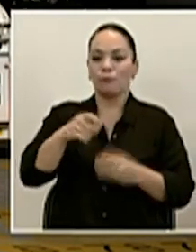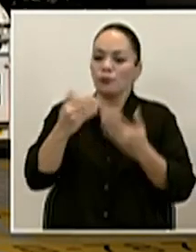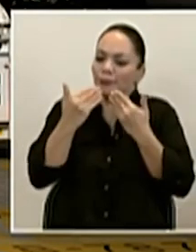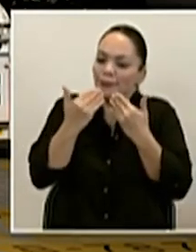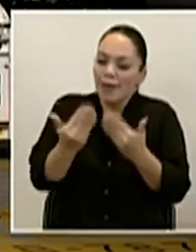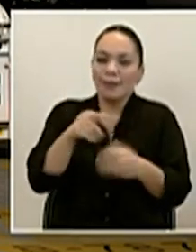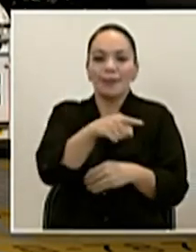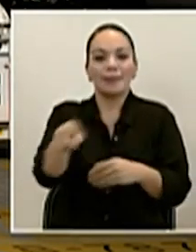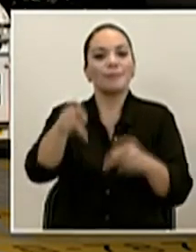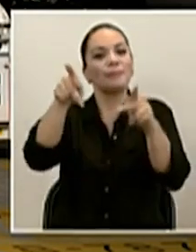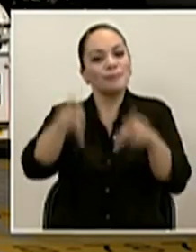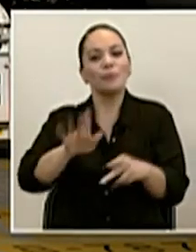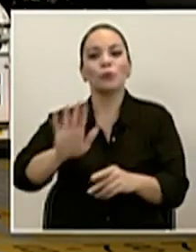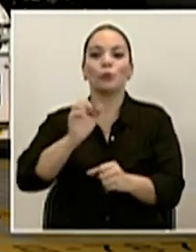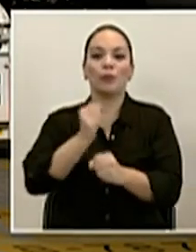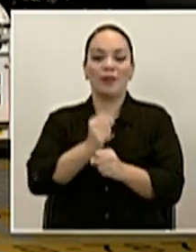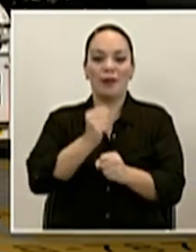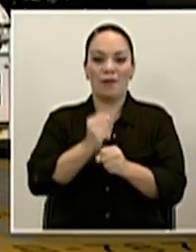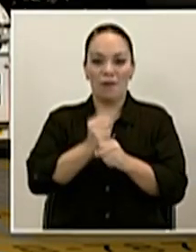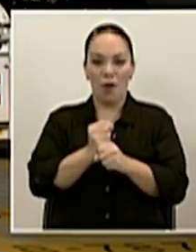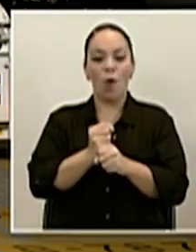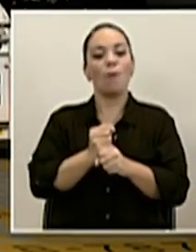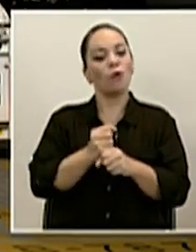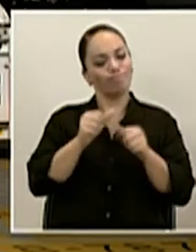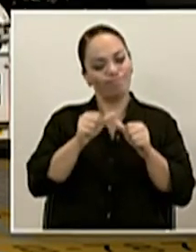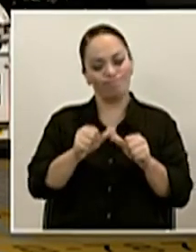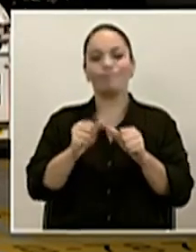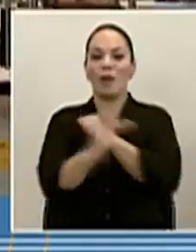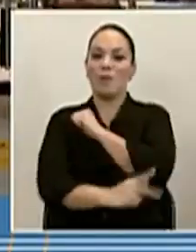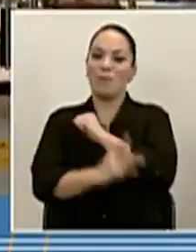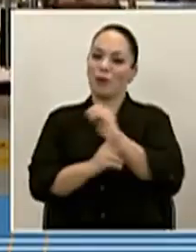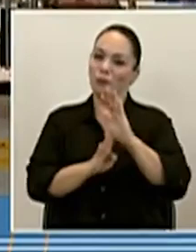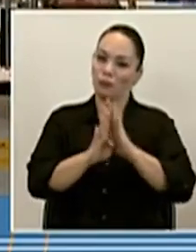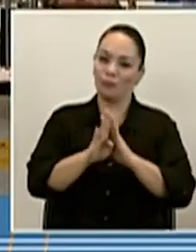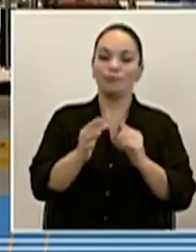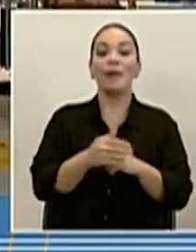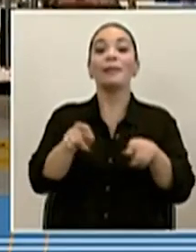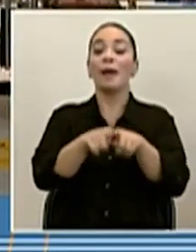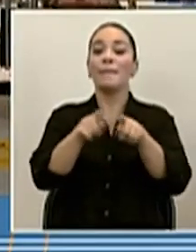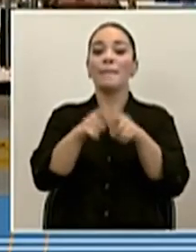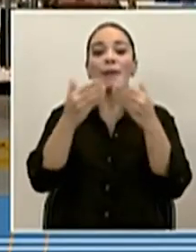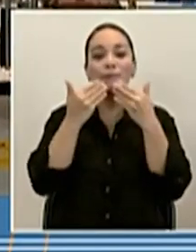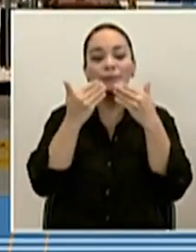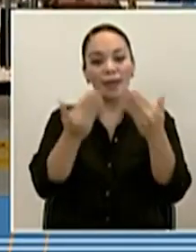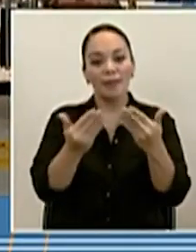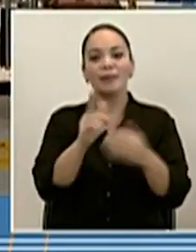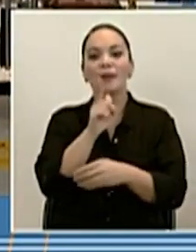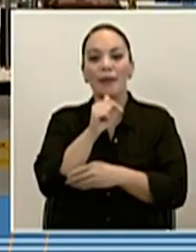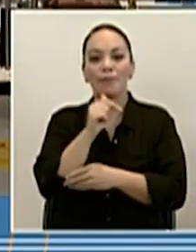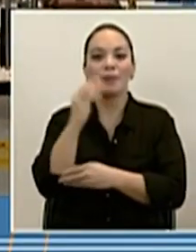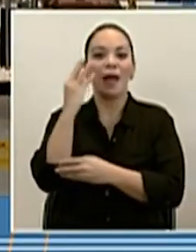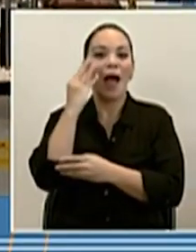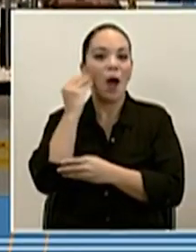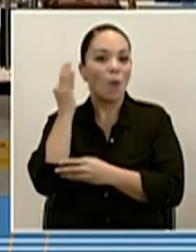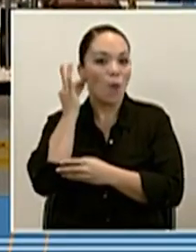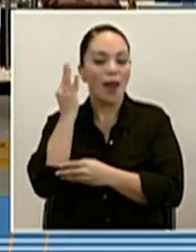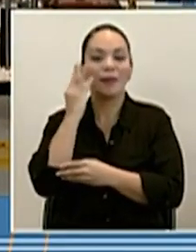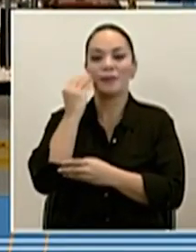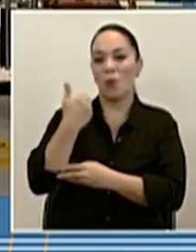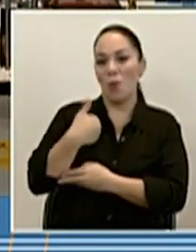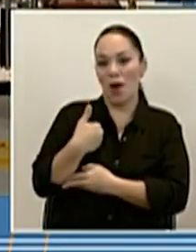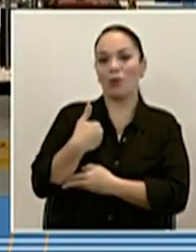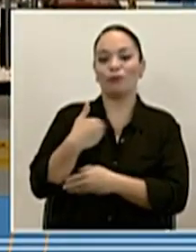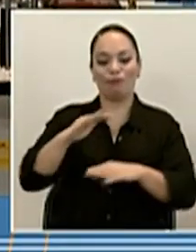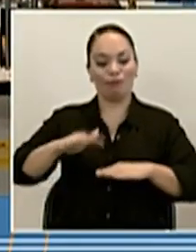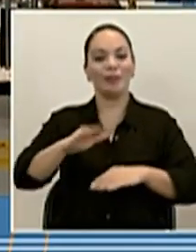su trabajo por mantener al país. Y quiero hacer un agradecimiento también especial a los abuelos y a las abuelas de Costa Rica.